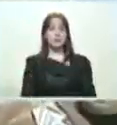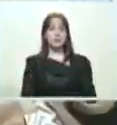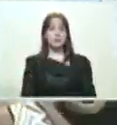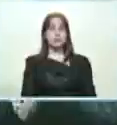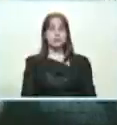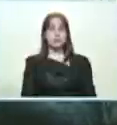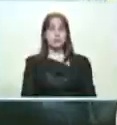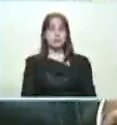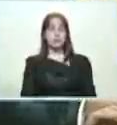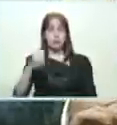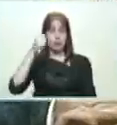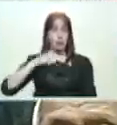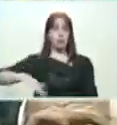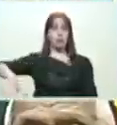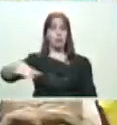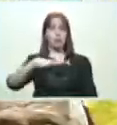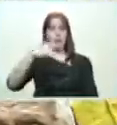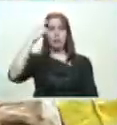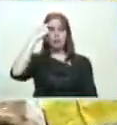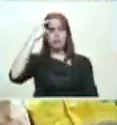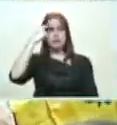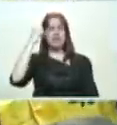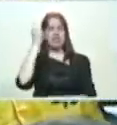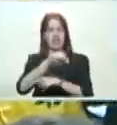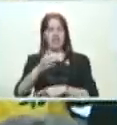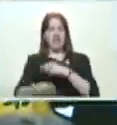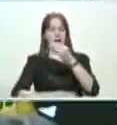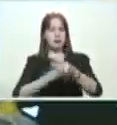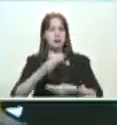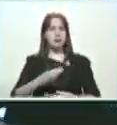El pueblo sabe qué hacer.